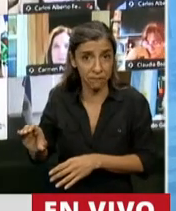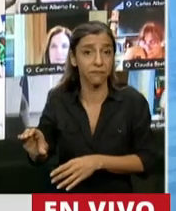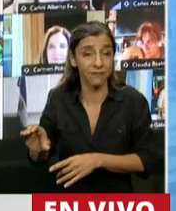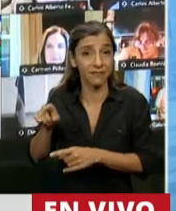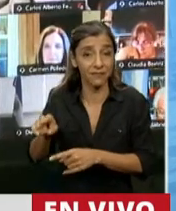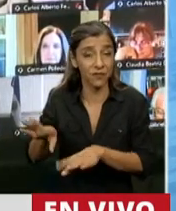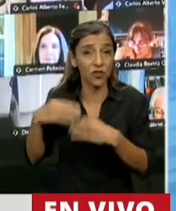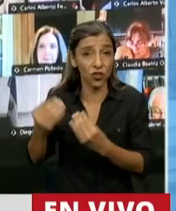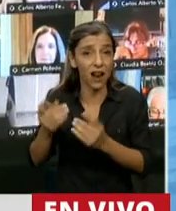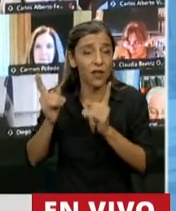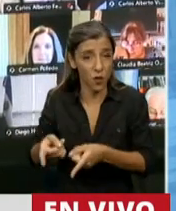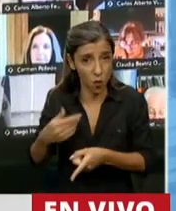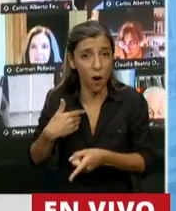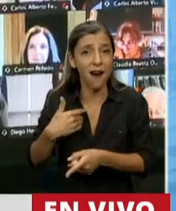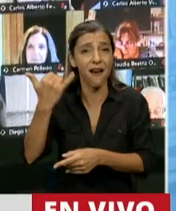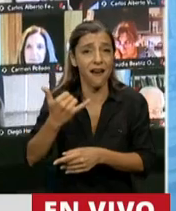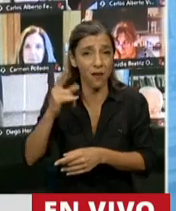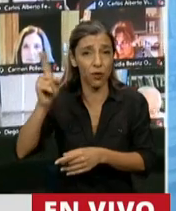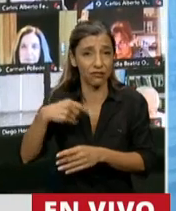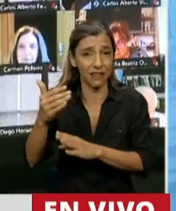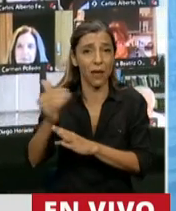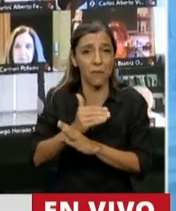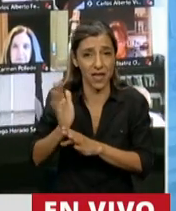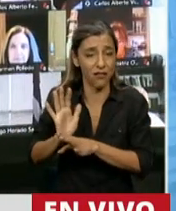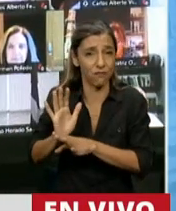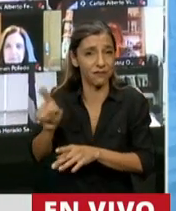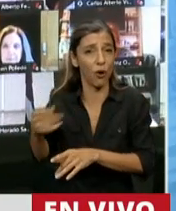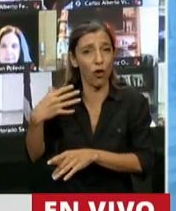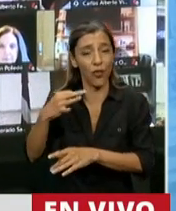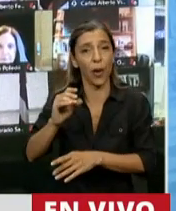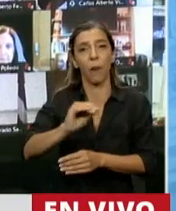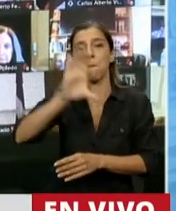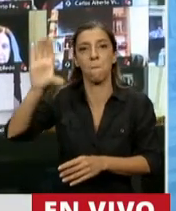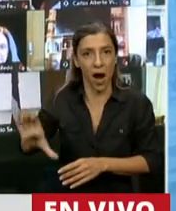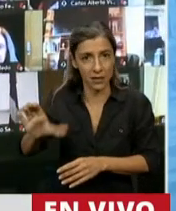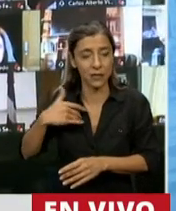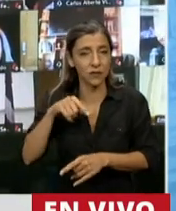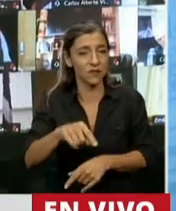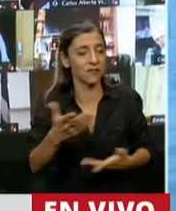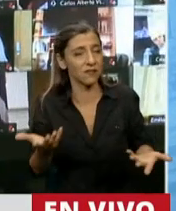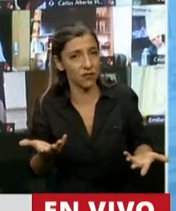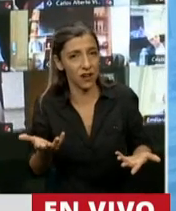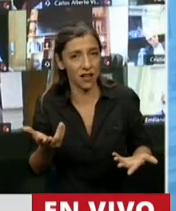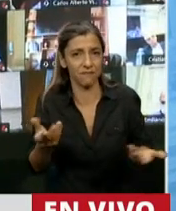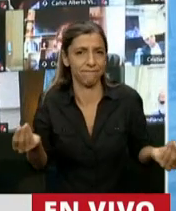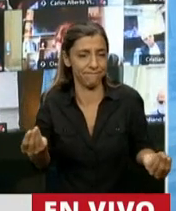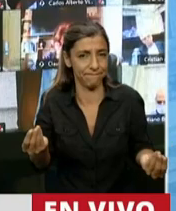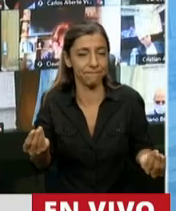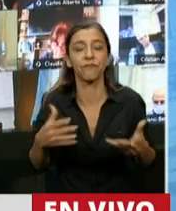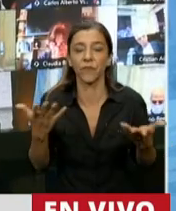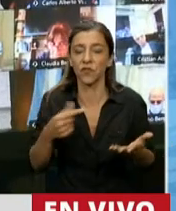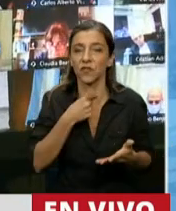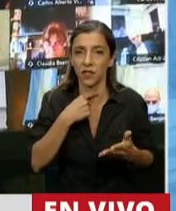Aires. Entonces, aquí se lesiona la Ciudad... Su señora diputada. Termino, déjeme redondear,